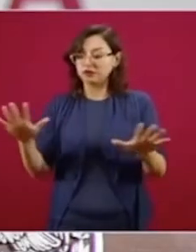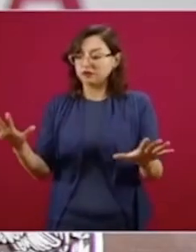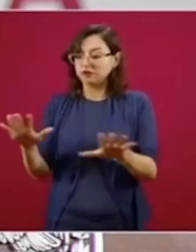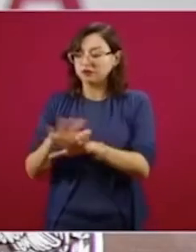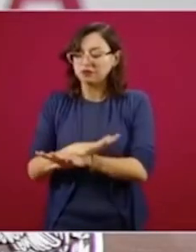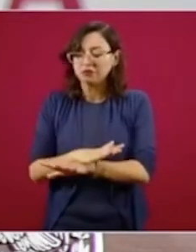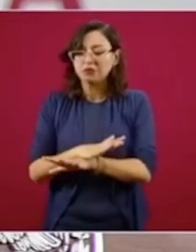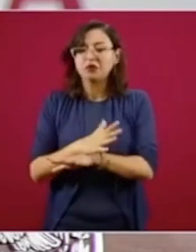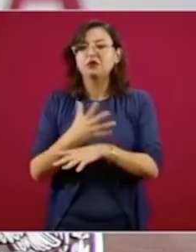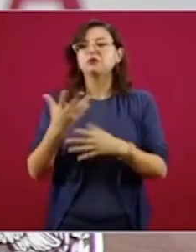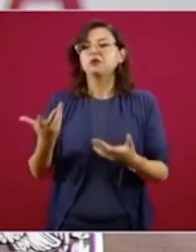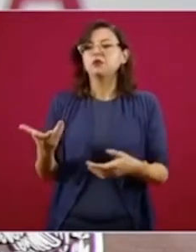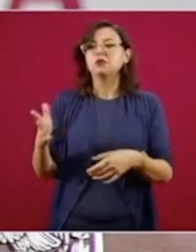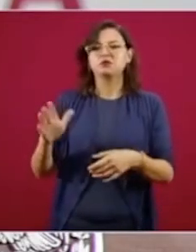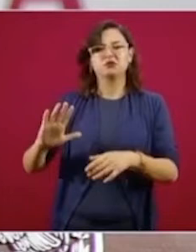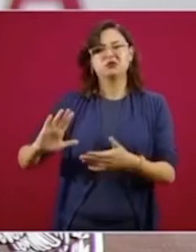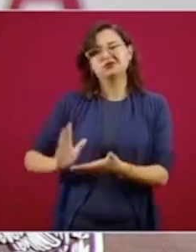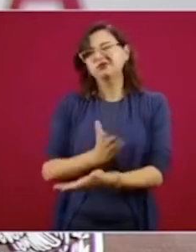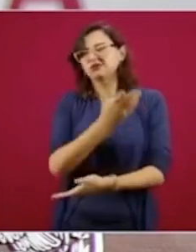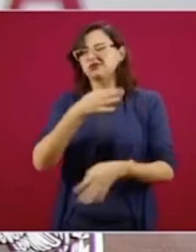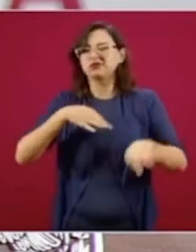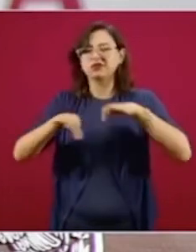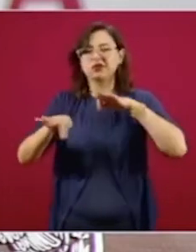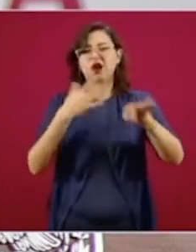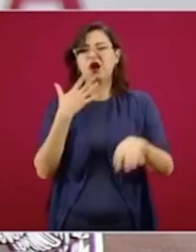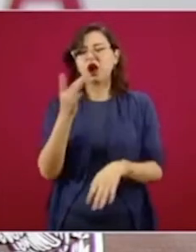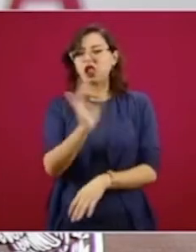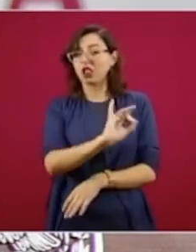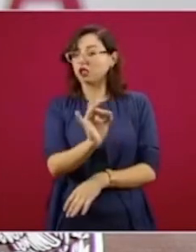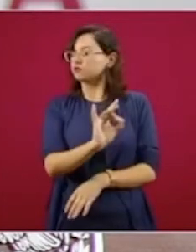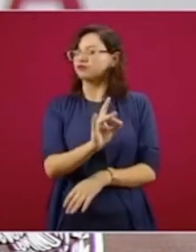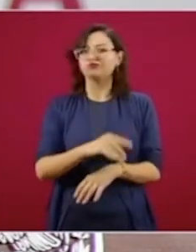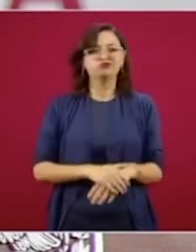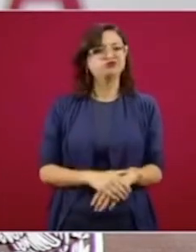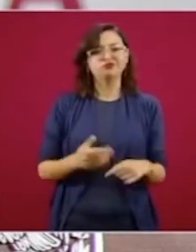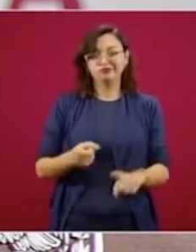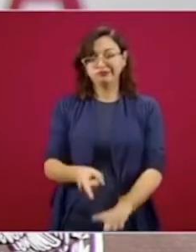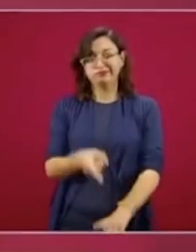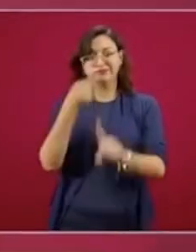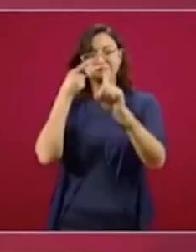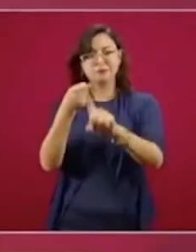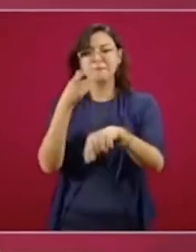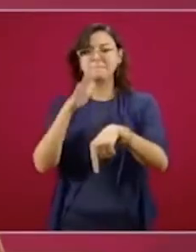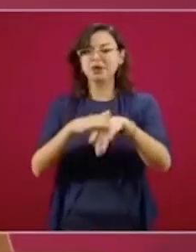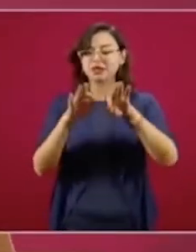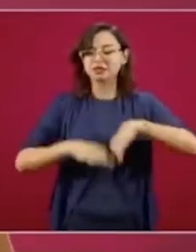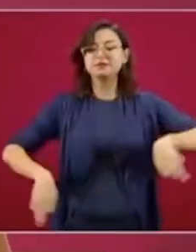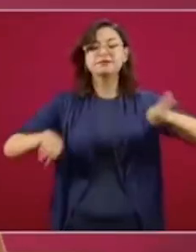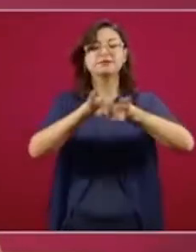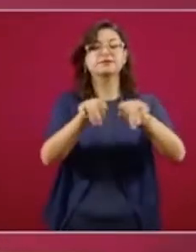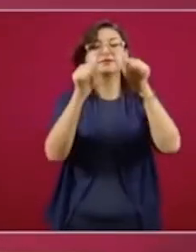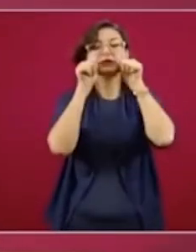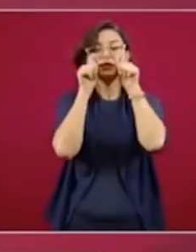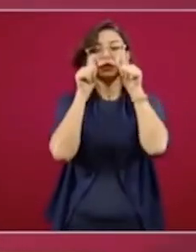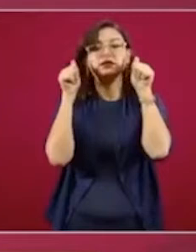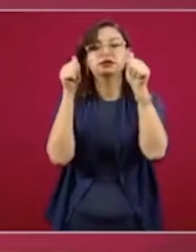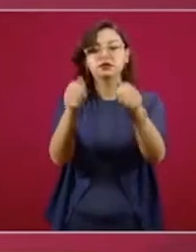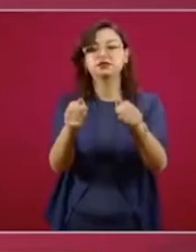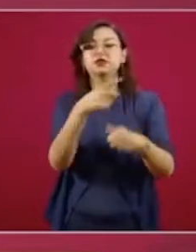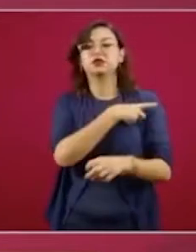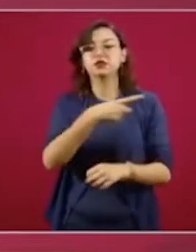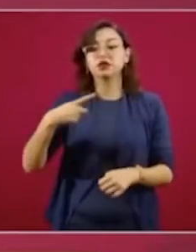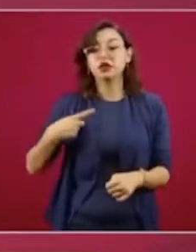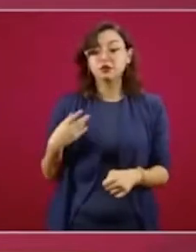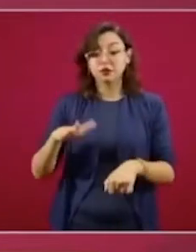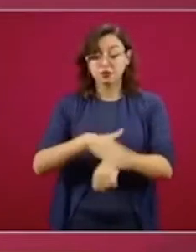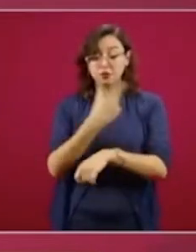y ha vuelto a la posición central que nunca debió haber dejado. Porque cuando hablamos de trabajo, hablamos